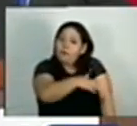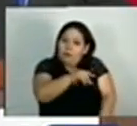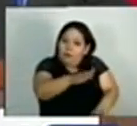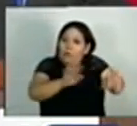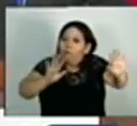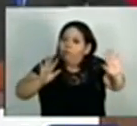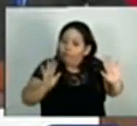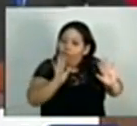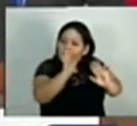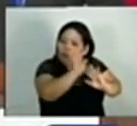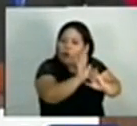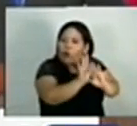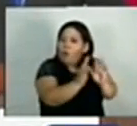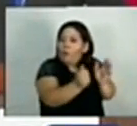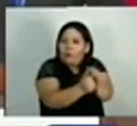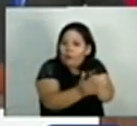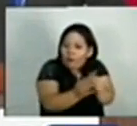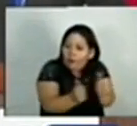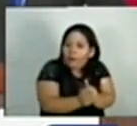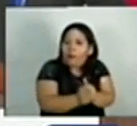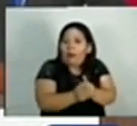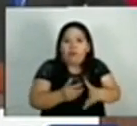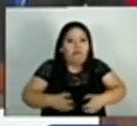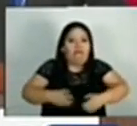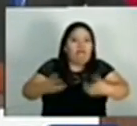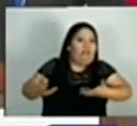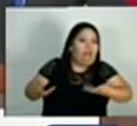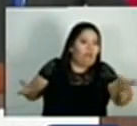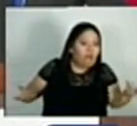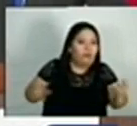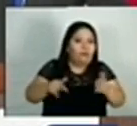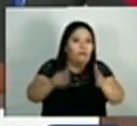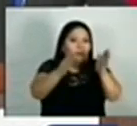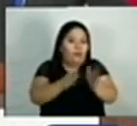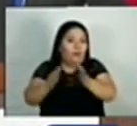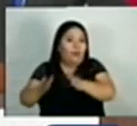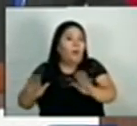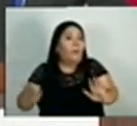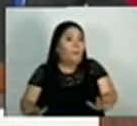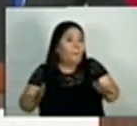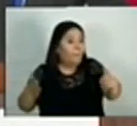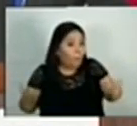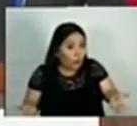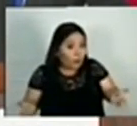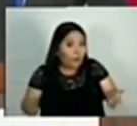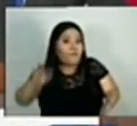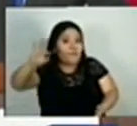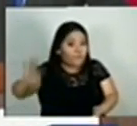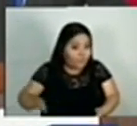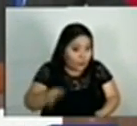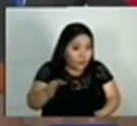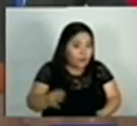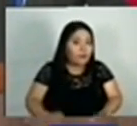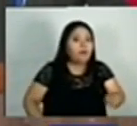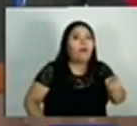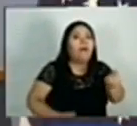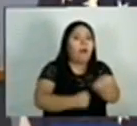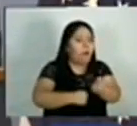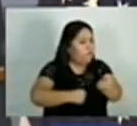son susceptibles de generar alteraciones del orden público porque apoyan los